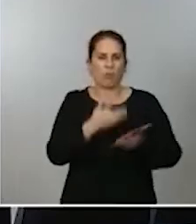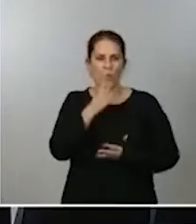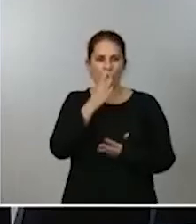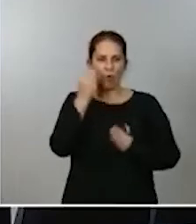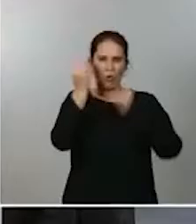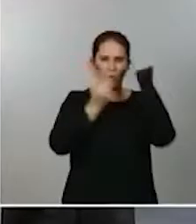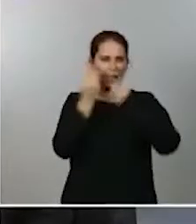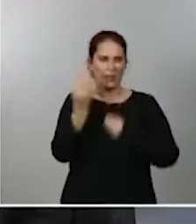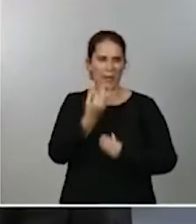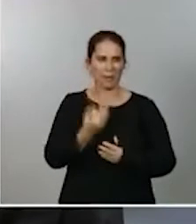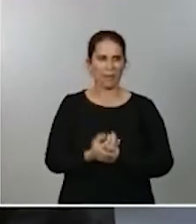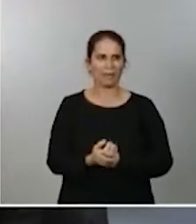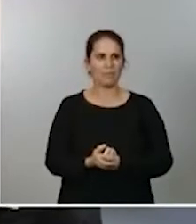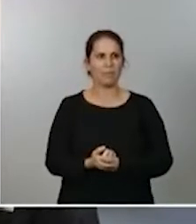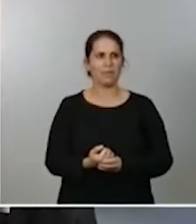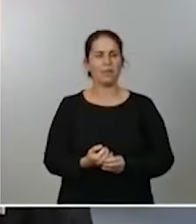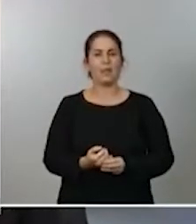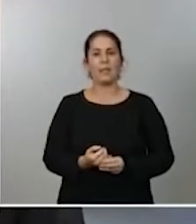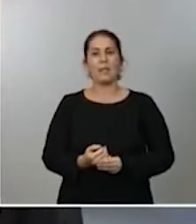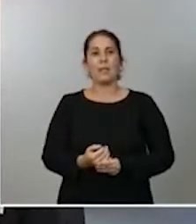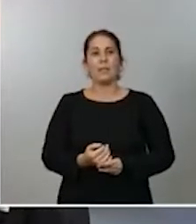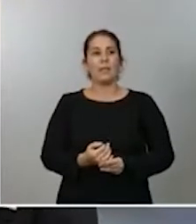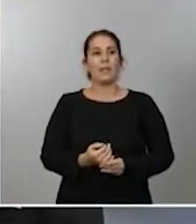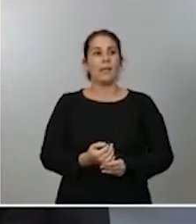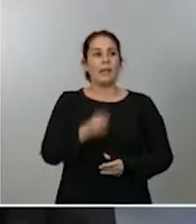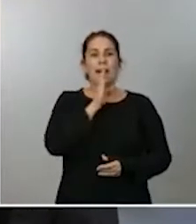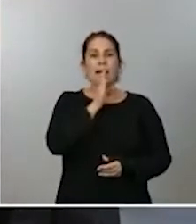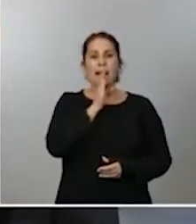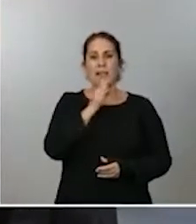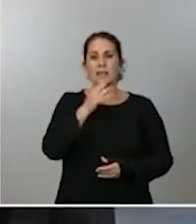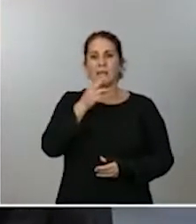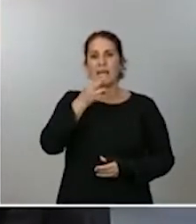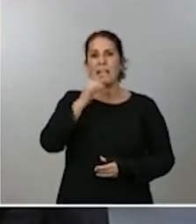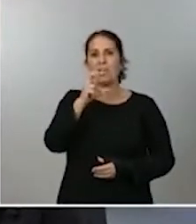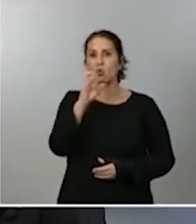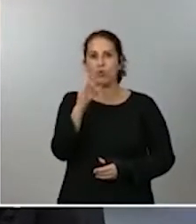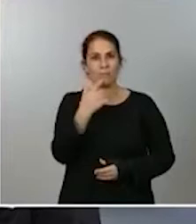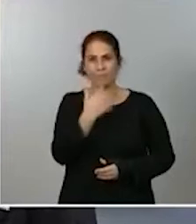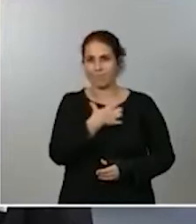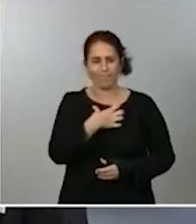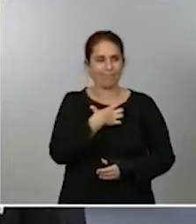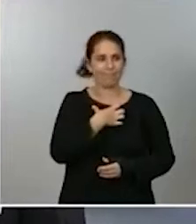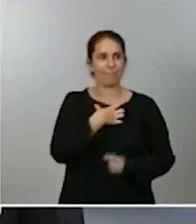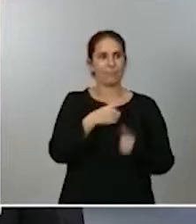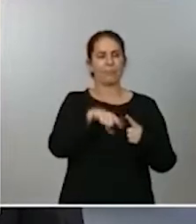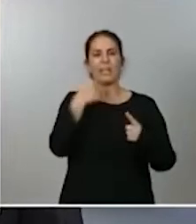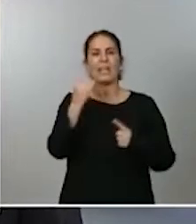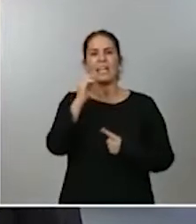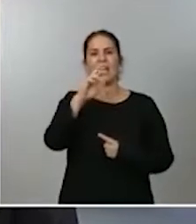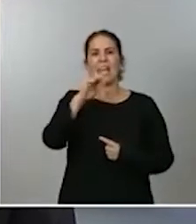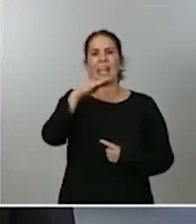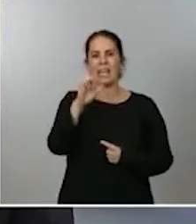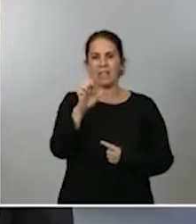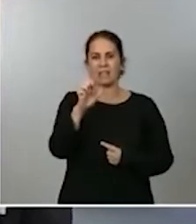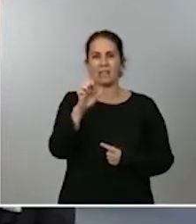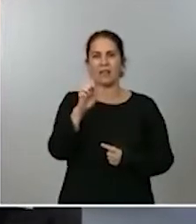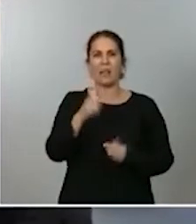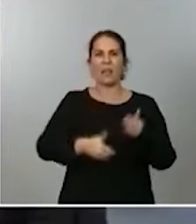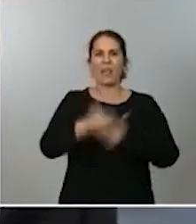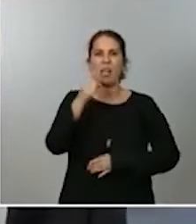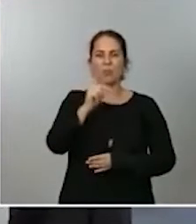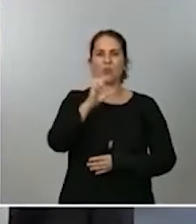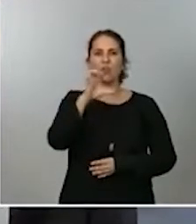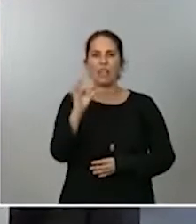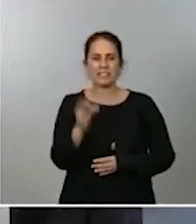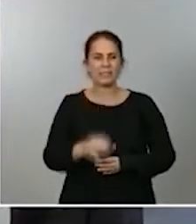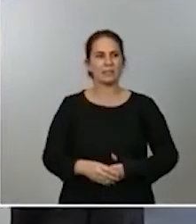Mientras tanto, no pudiendo Juan Antonio Nicolay, que no era posible la comunicación, vamos a ver si Irene Castro, del Diario.es, puede intervenir.